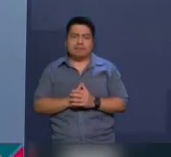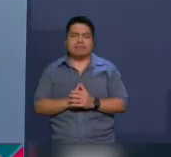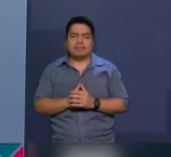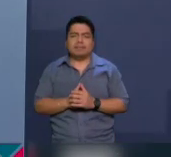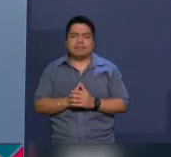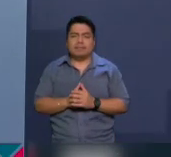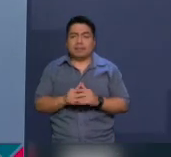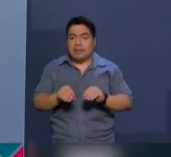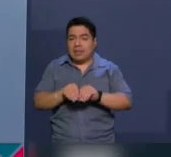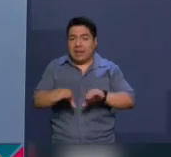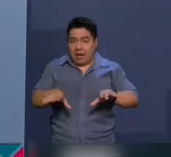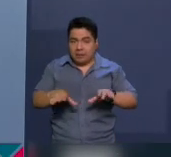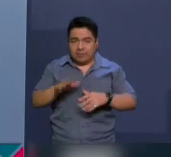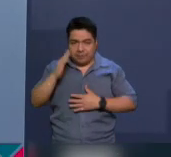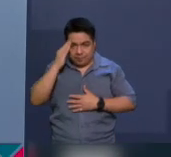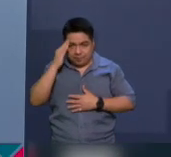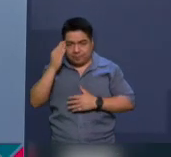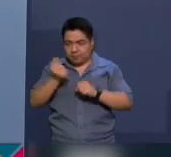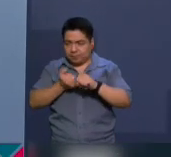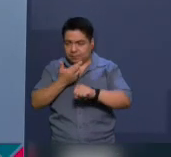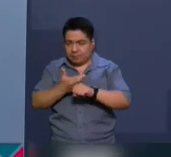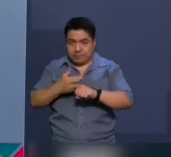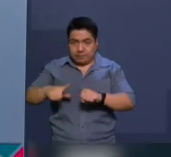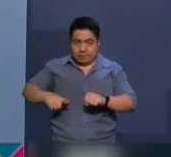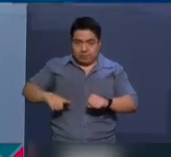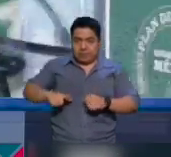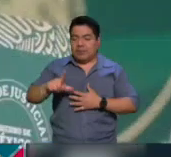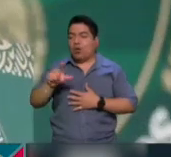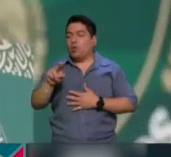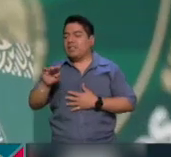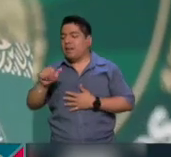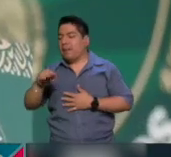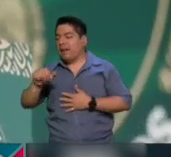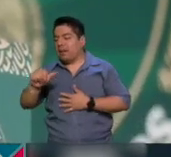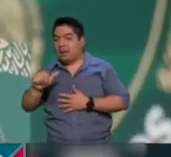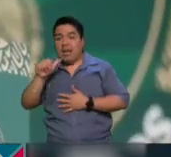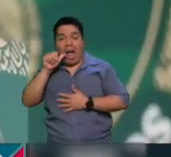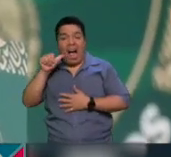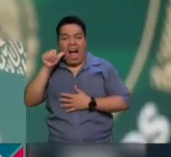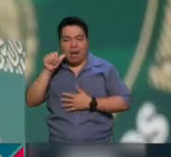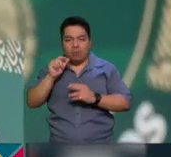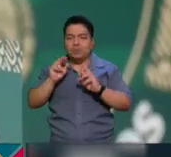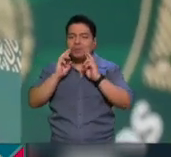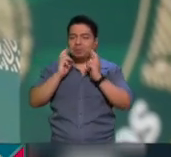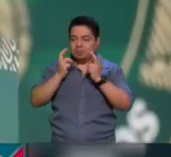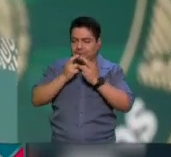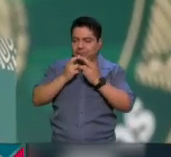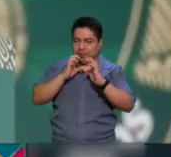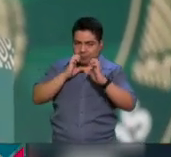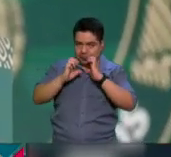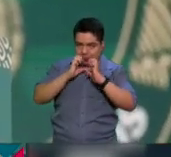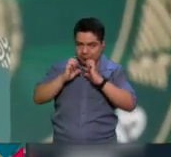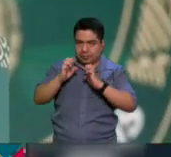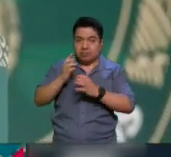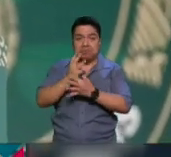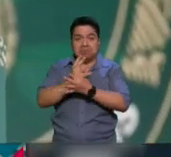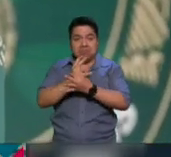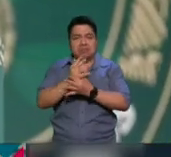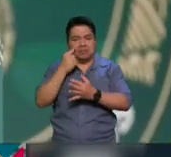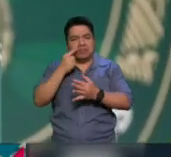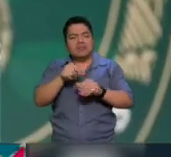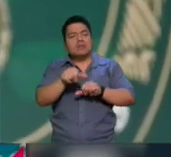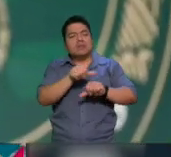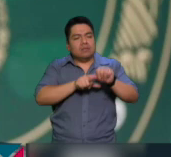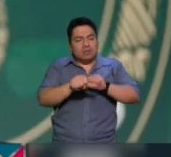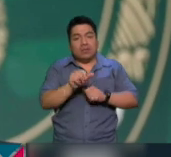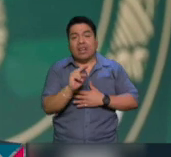Más información a titular de la Secretaría de Gobernación, Lisa María Alcalde, dio a conocer ayer en una entrevista para, sin embargo, su intención de suceder a